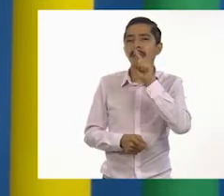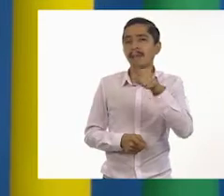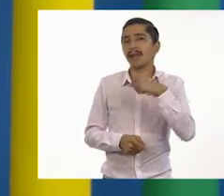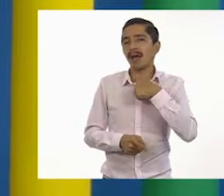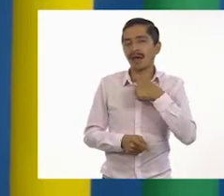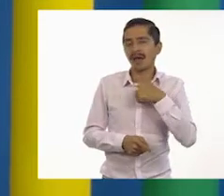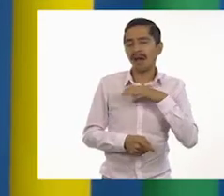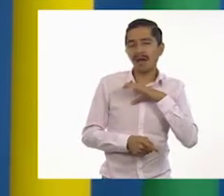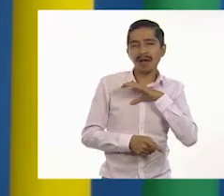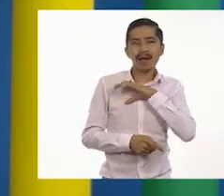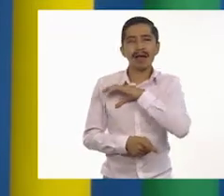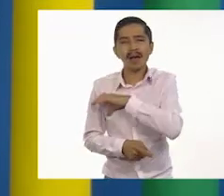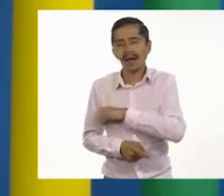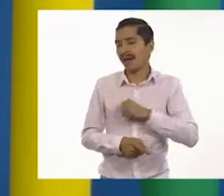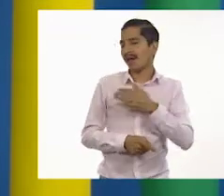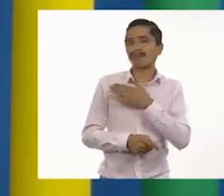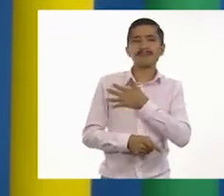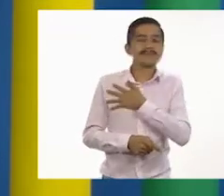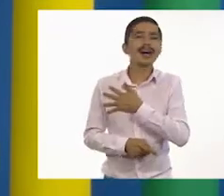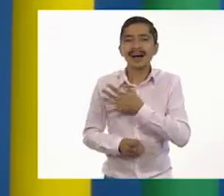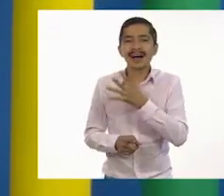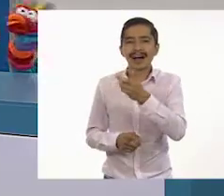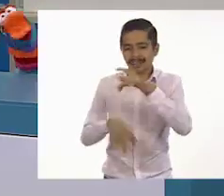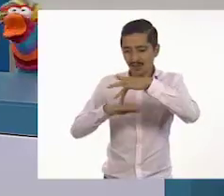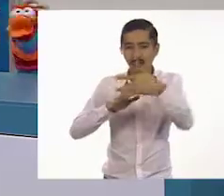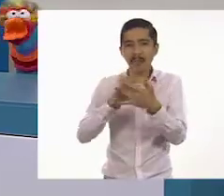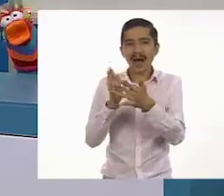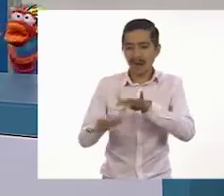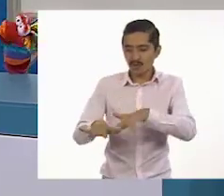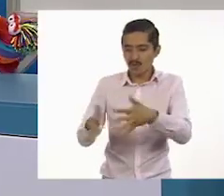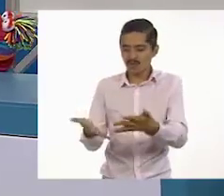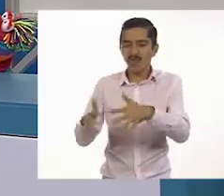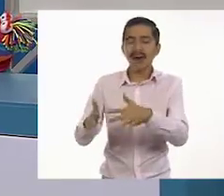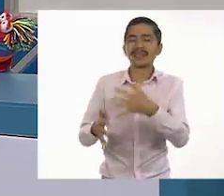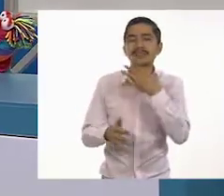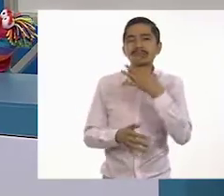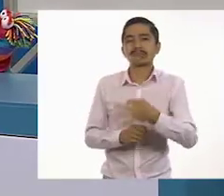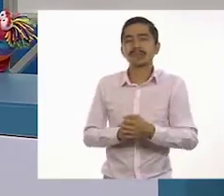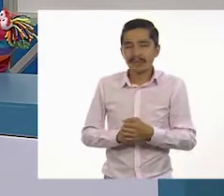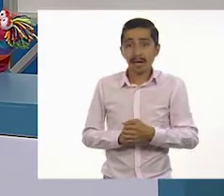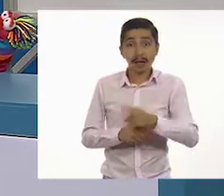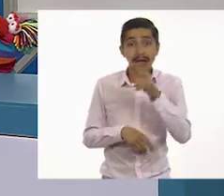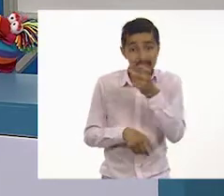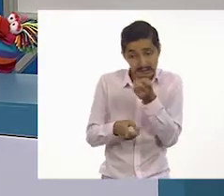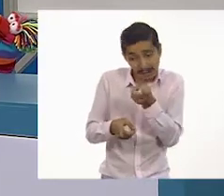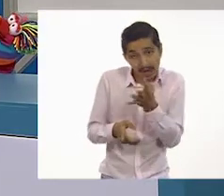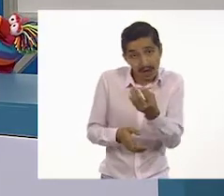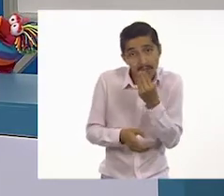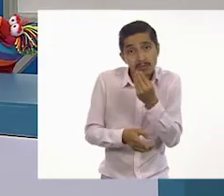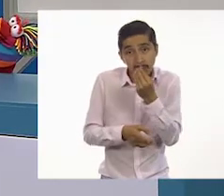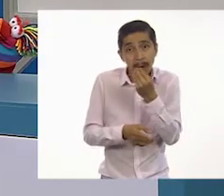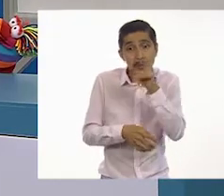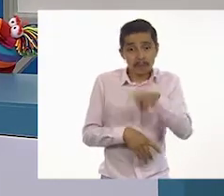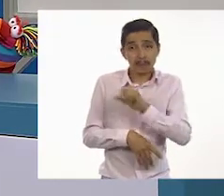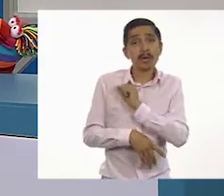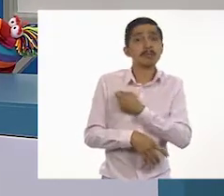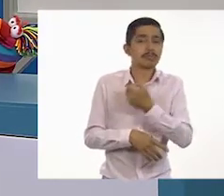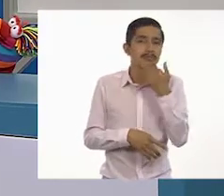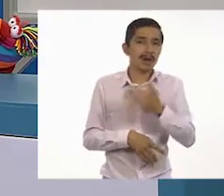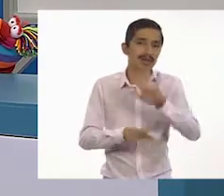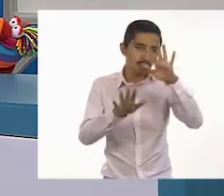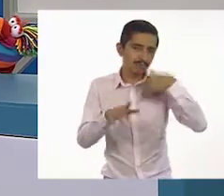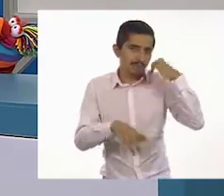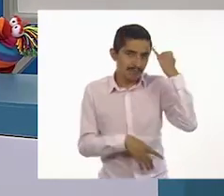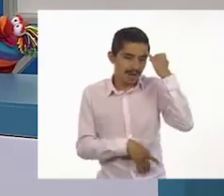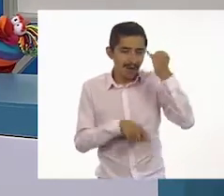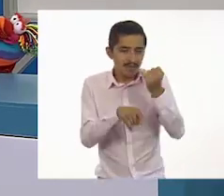los nopales con limoncitos, sal, asaditos, servidos. ¡Uy! Ese sí es un alimento nutritivo, Tom. No como lo que me imagino